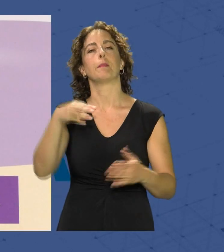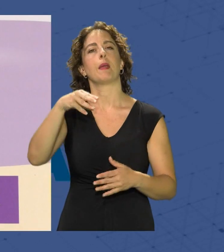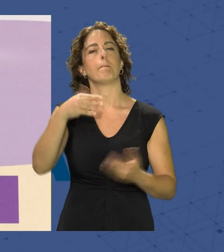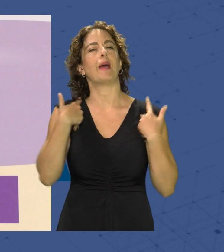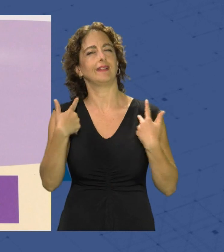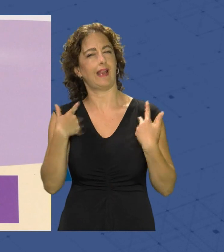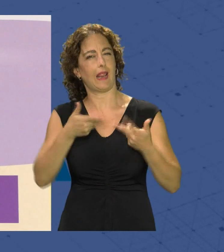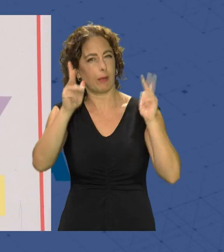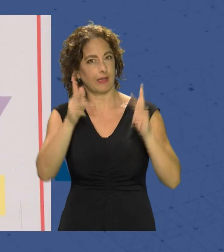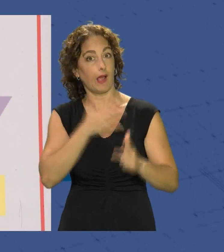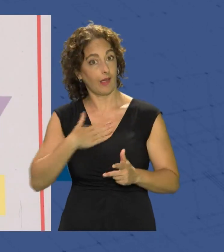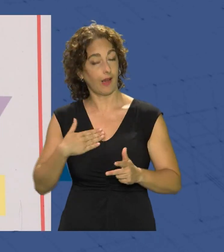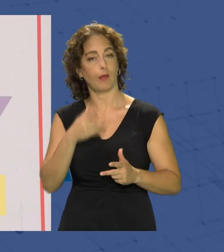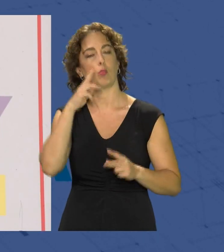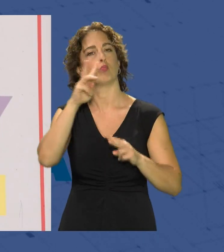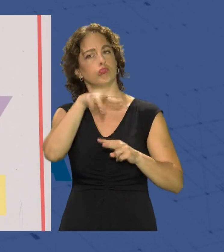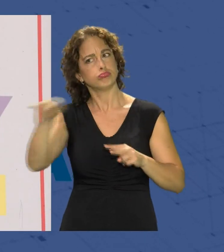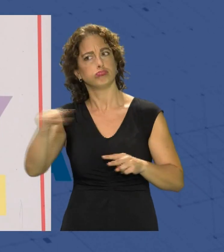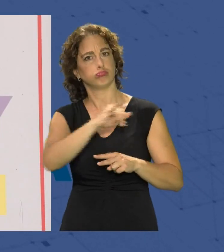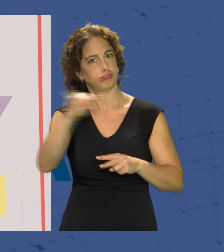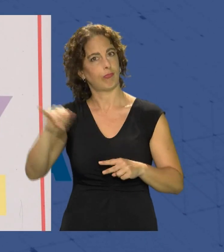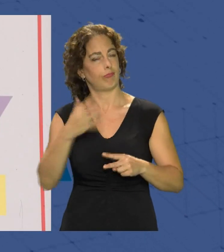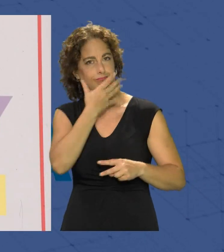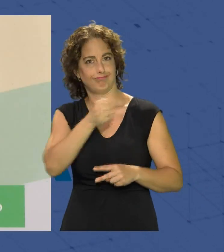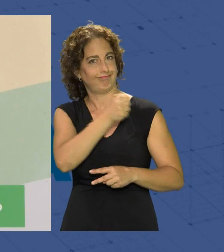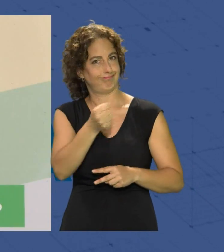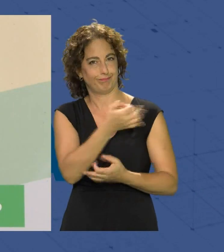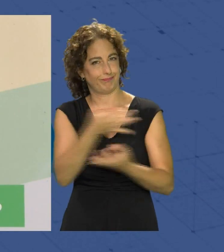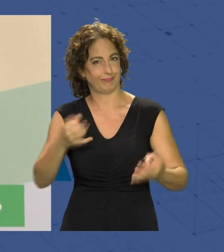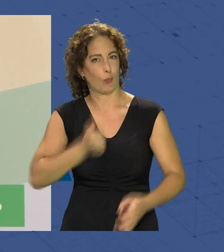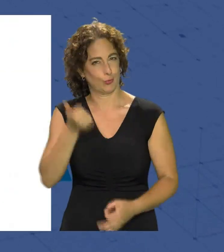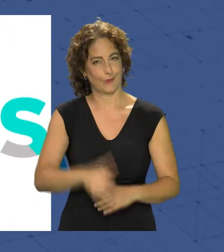libertad con esta muestra tienen una magnífica oportunidad